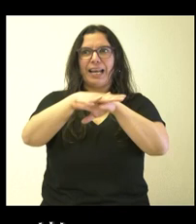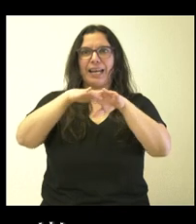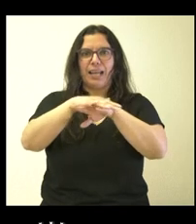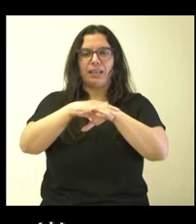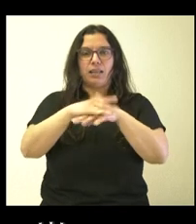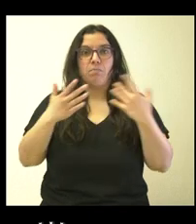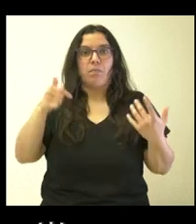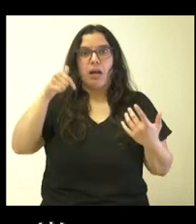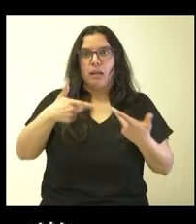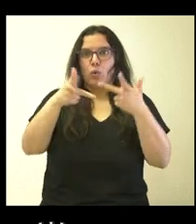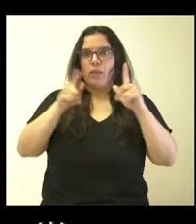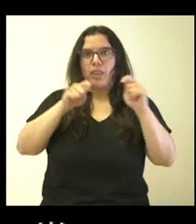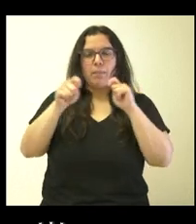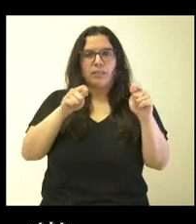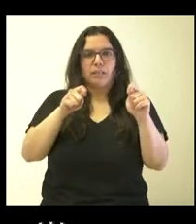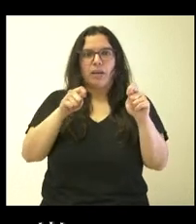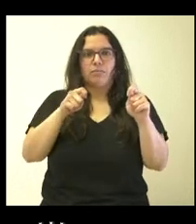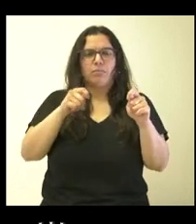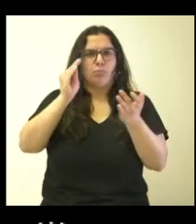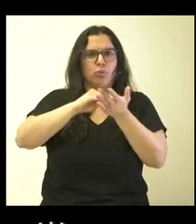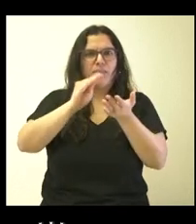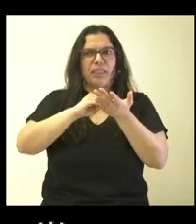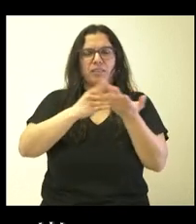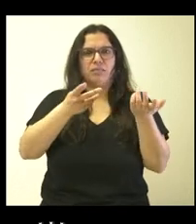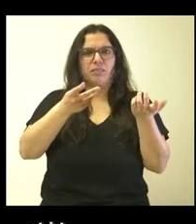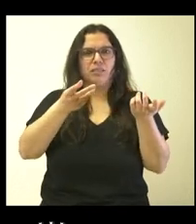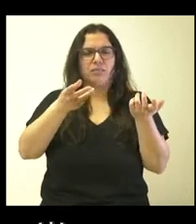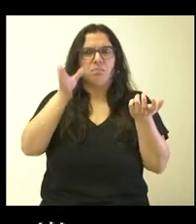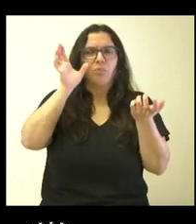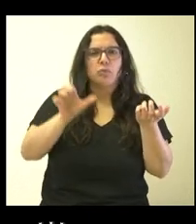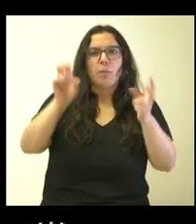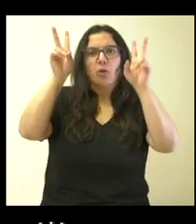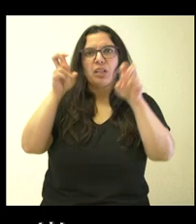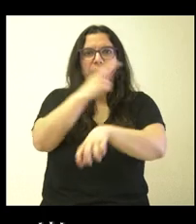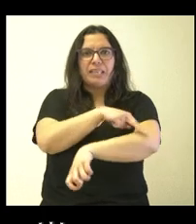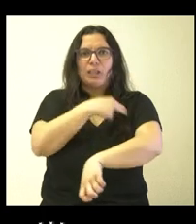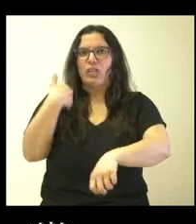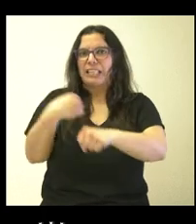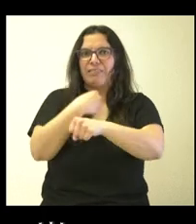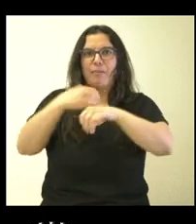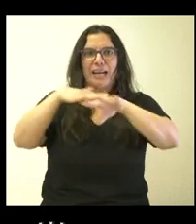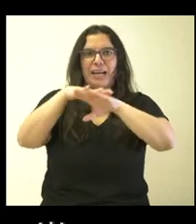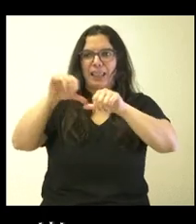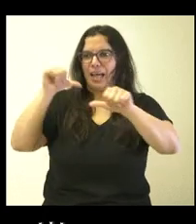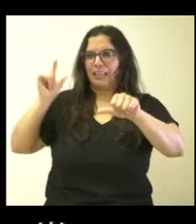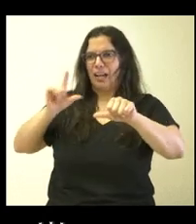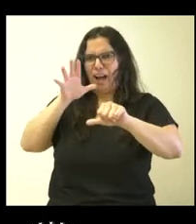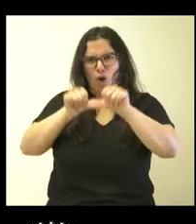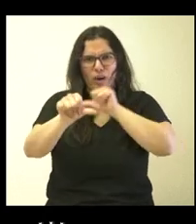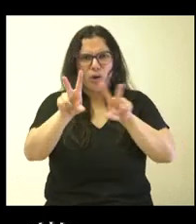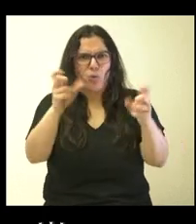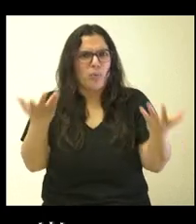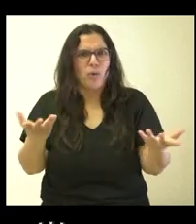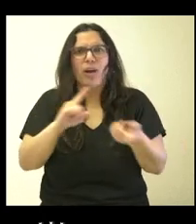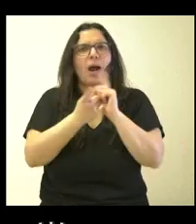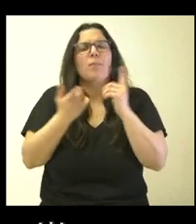ruedas de prensa precisamente escuchando que la comunidad en materia sanitaria trabajaba en red. No sé si me puedes explicar un poco qué es lo